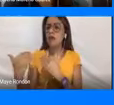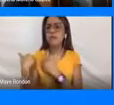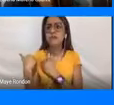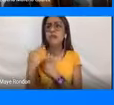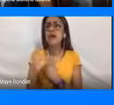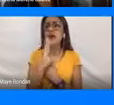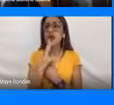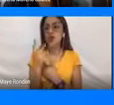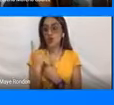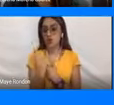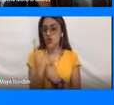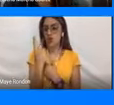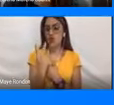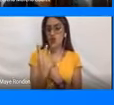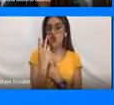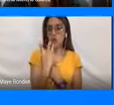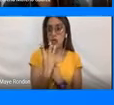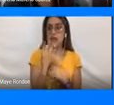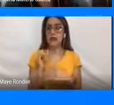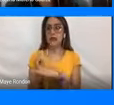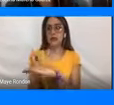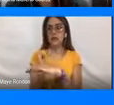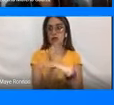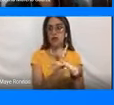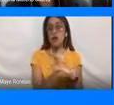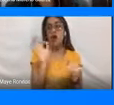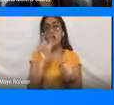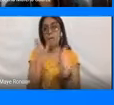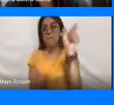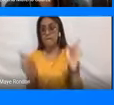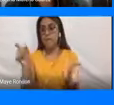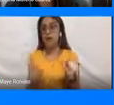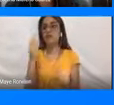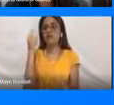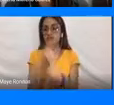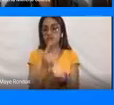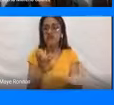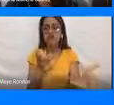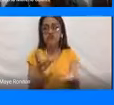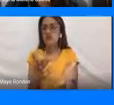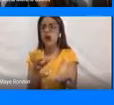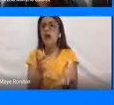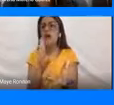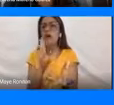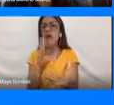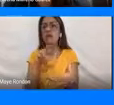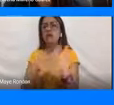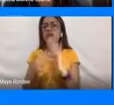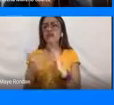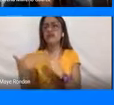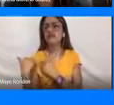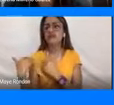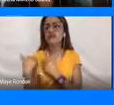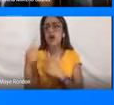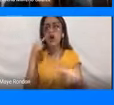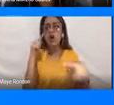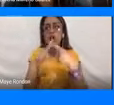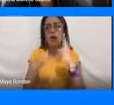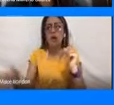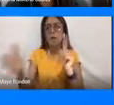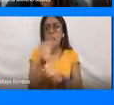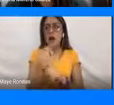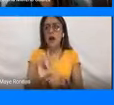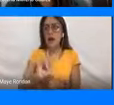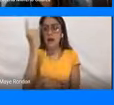dos o más instituciones o personas para el cumplimiento de algún objetivo o de algún propósito.